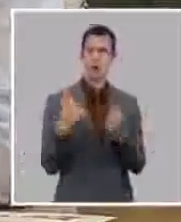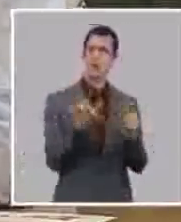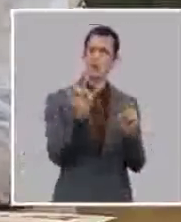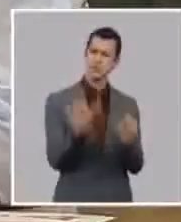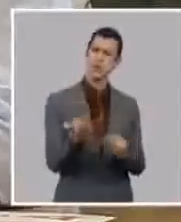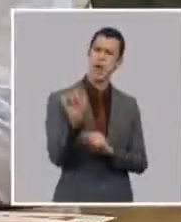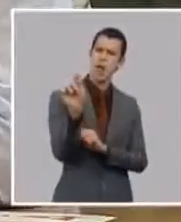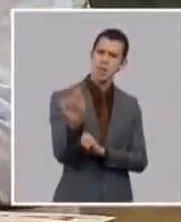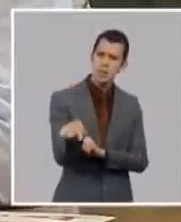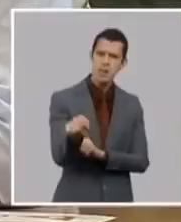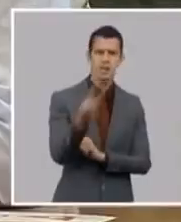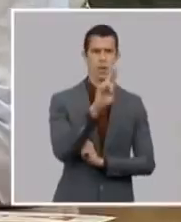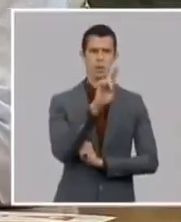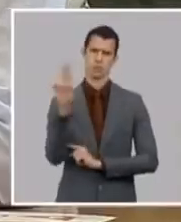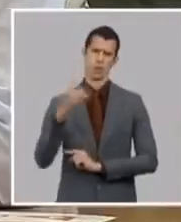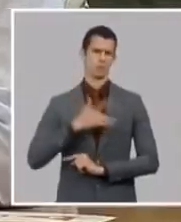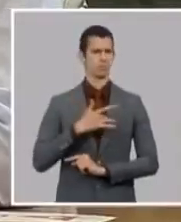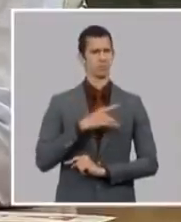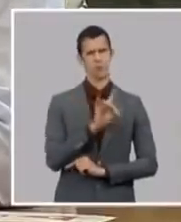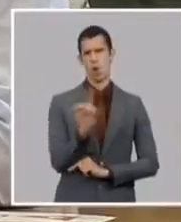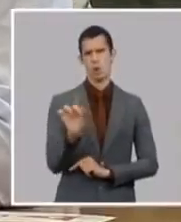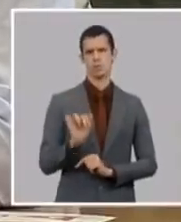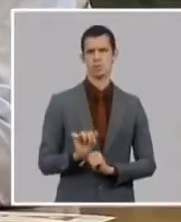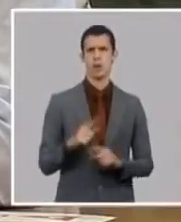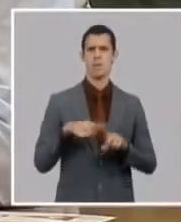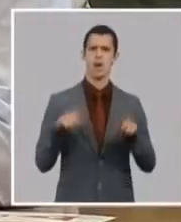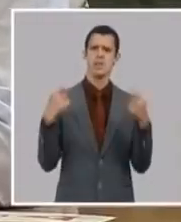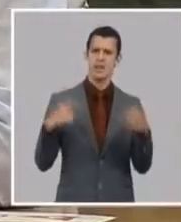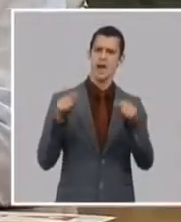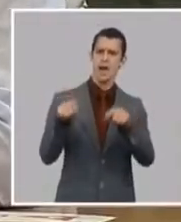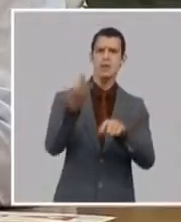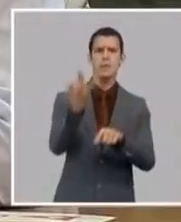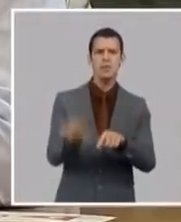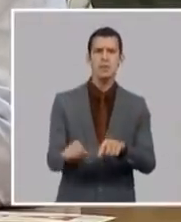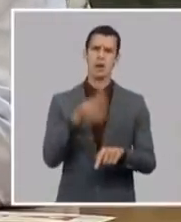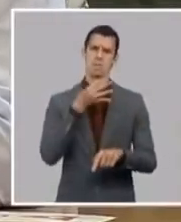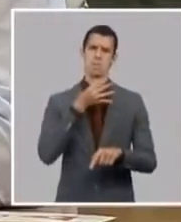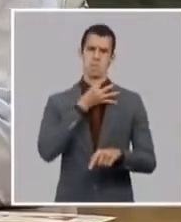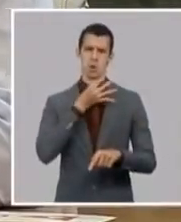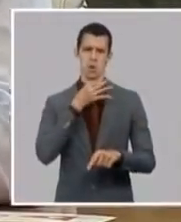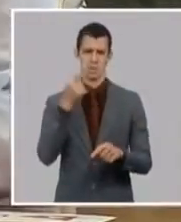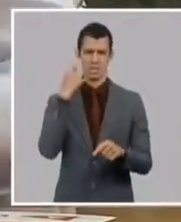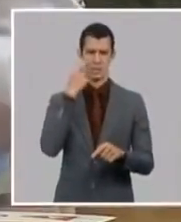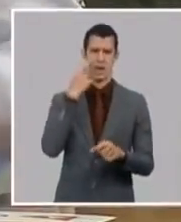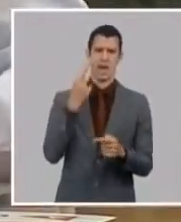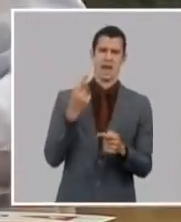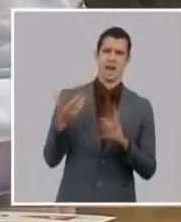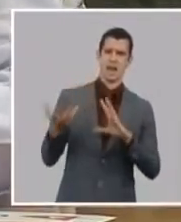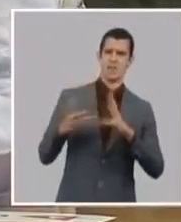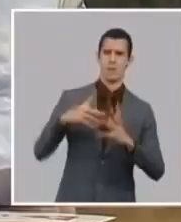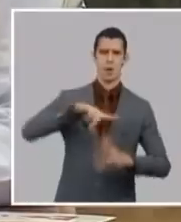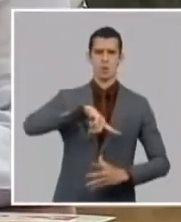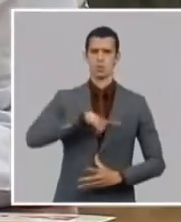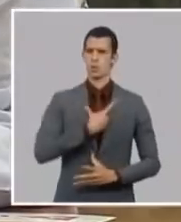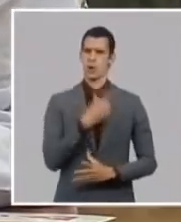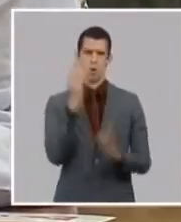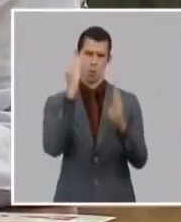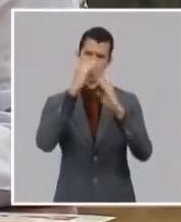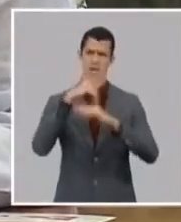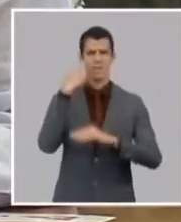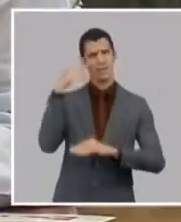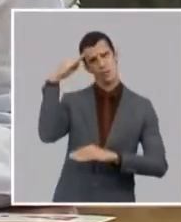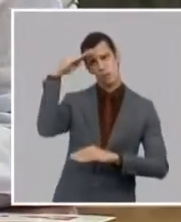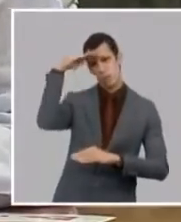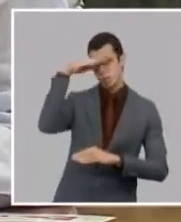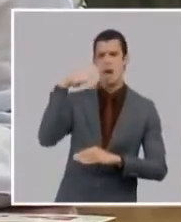familia en aquellos barrios que estaban en desventaja o en aquellos barrios que eran vulnerables que independientemente de la obra social que ha potenciado la